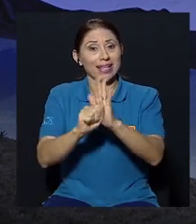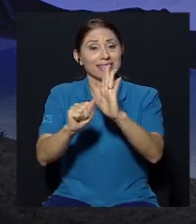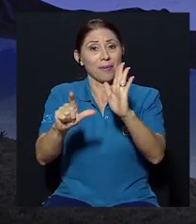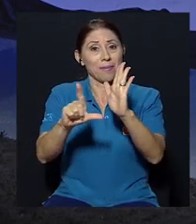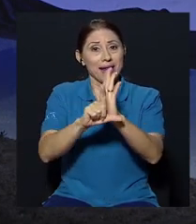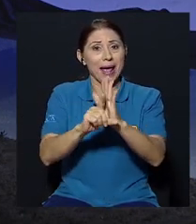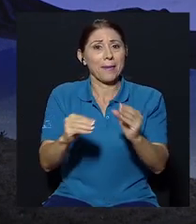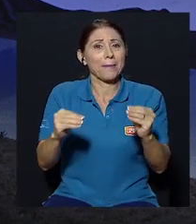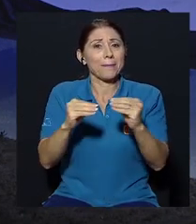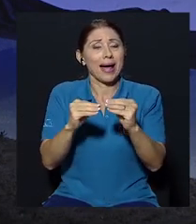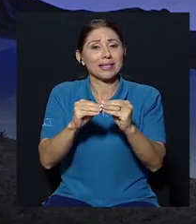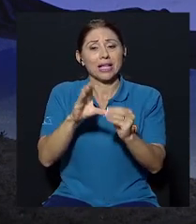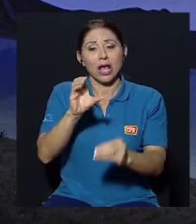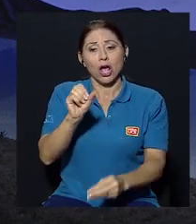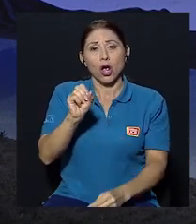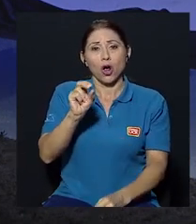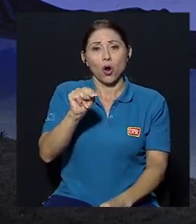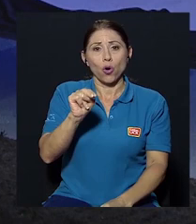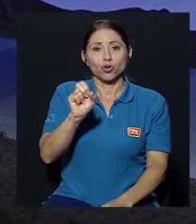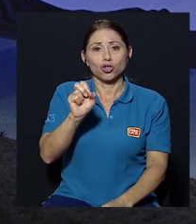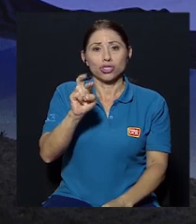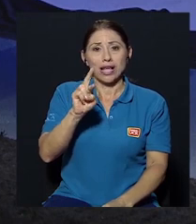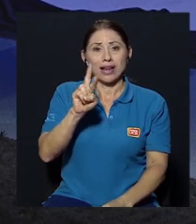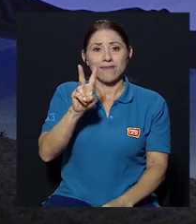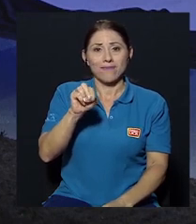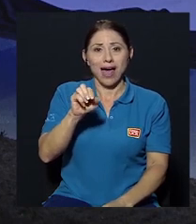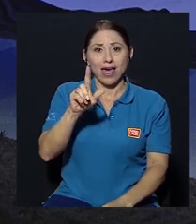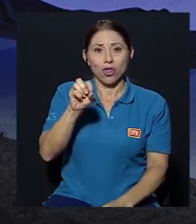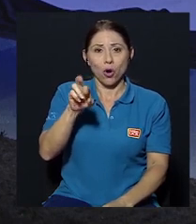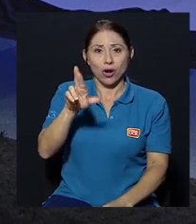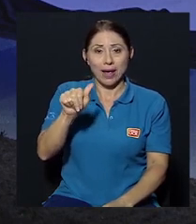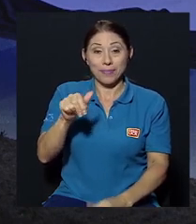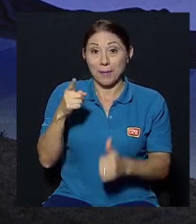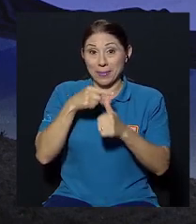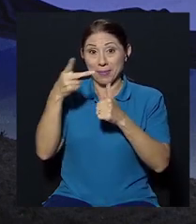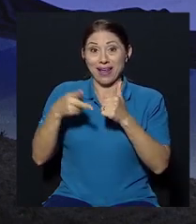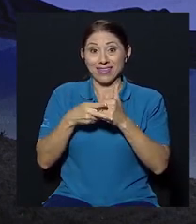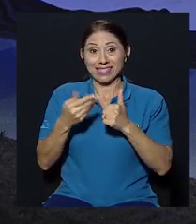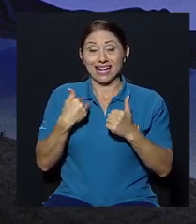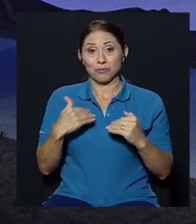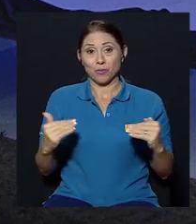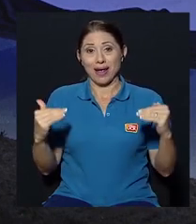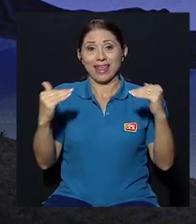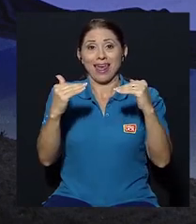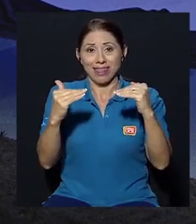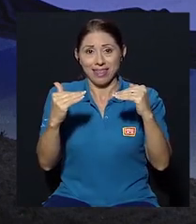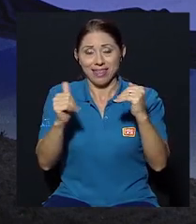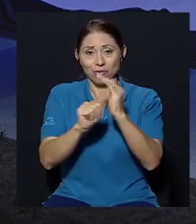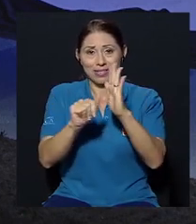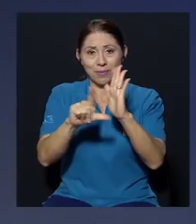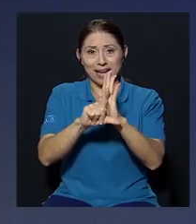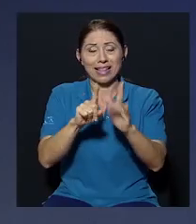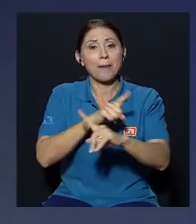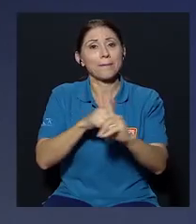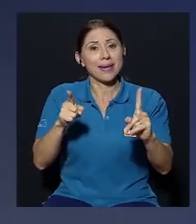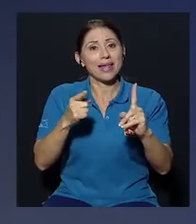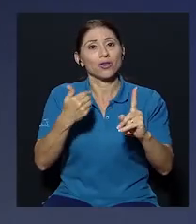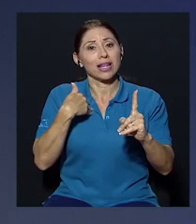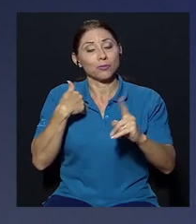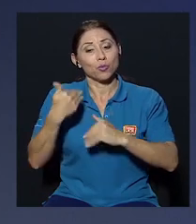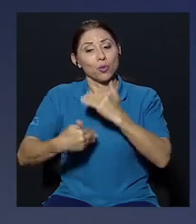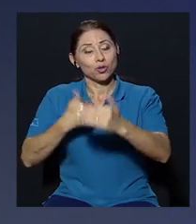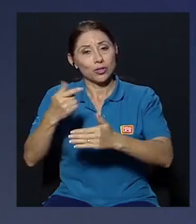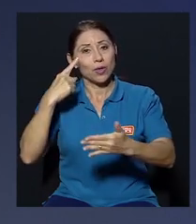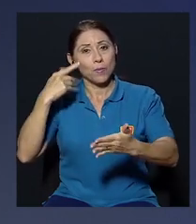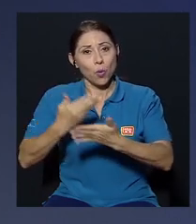hacia una de las asambleas que vamos a tener más conservadoras? por primera vez tenemos paridad tal vez en una asamblea legislativa pero tenemos un